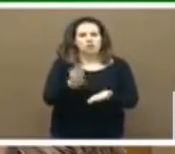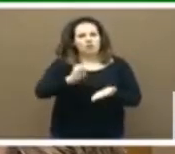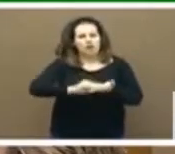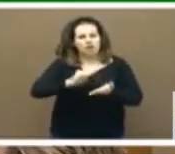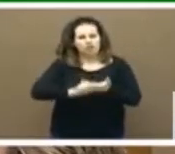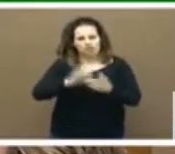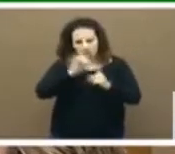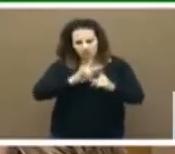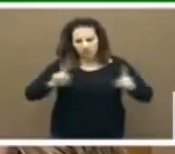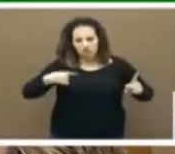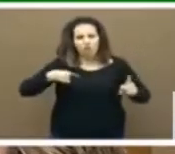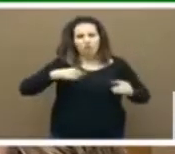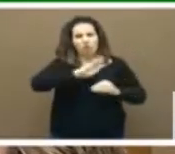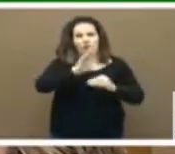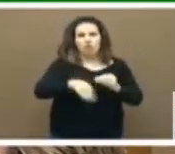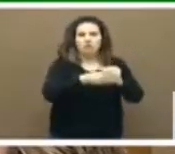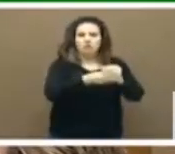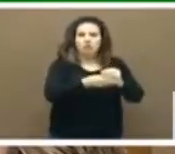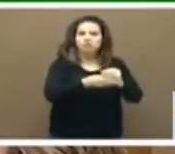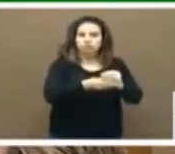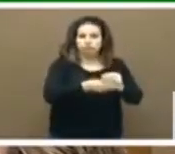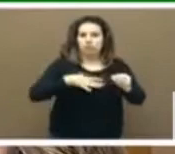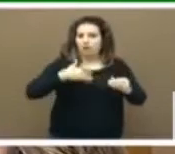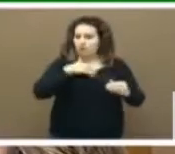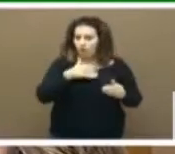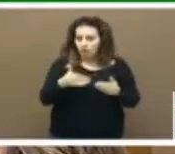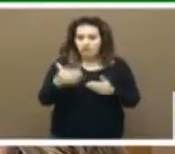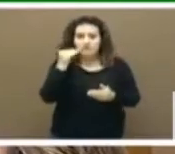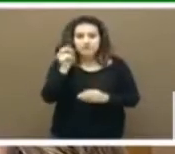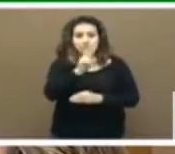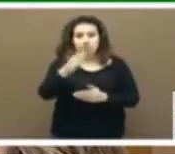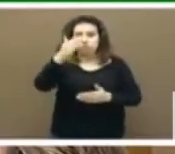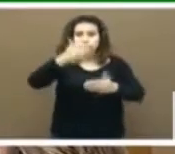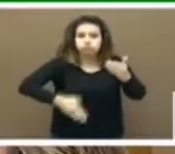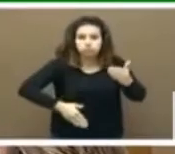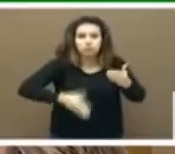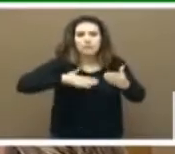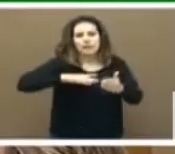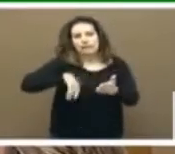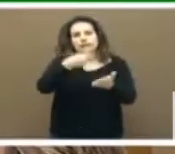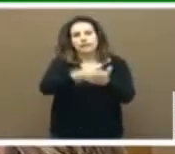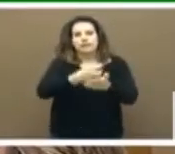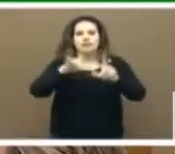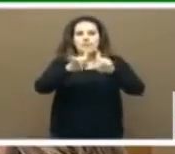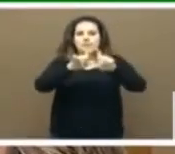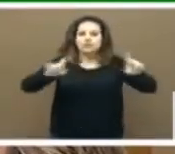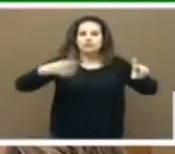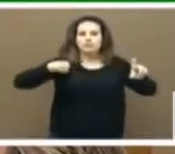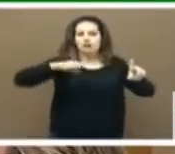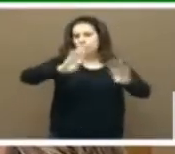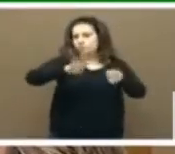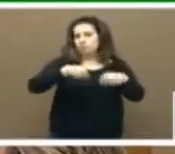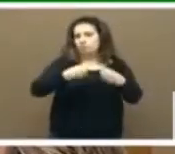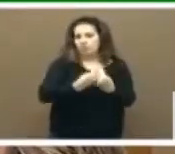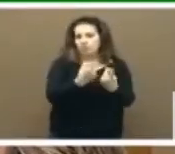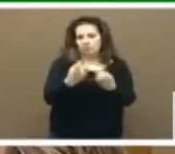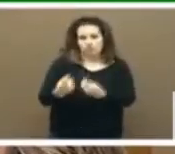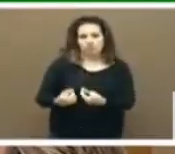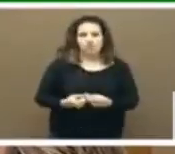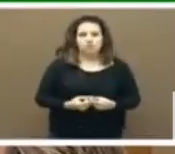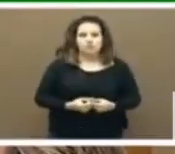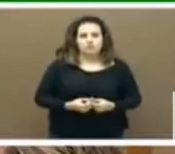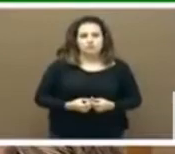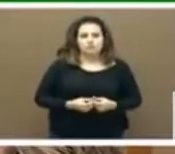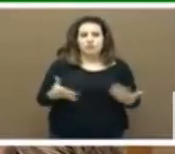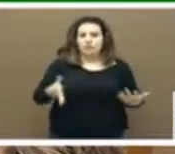el 8 del 8, documentación adicional, que acaba el plazo ahora el día 22, creo, para entregar por parte de la empresa la última documentación. Es hemos estado